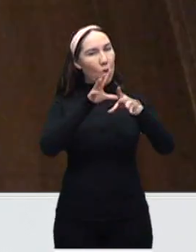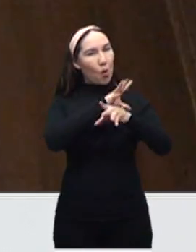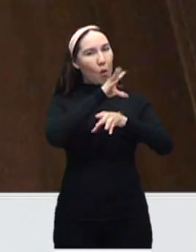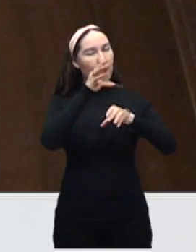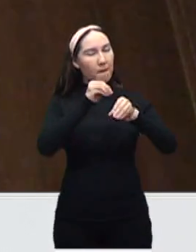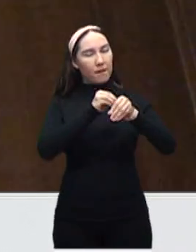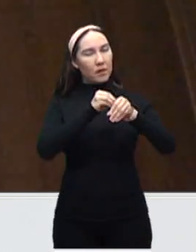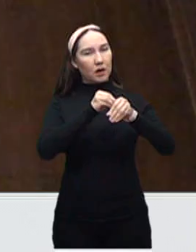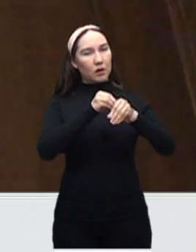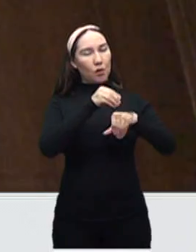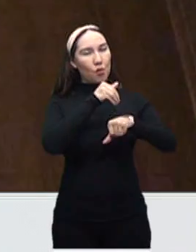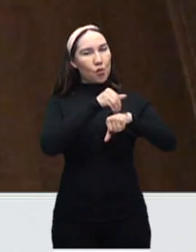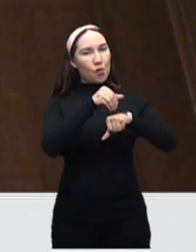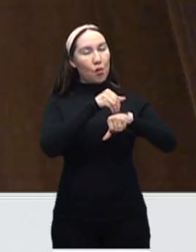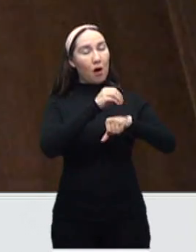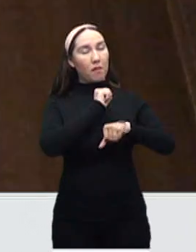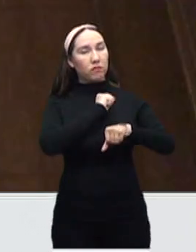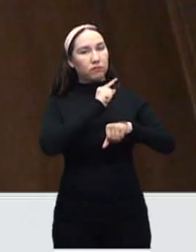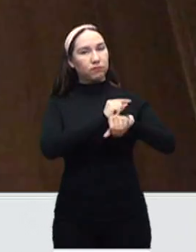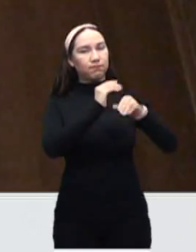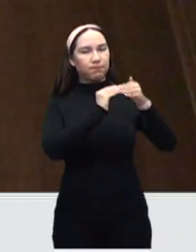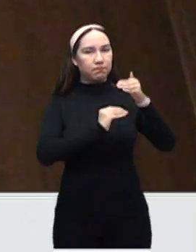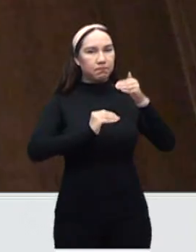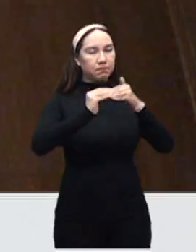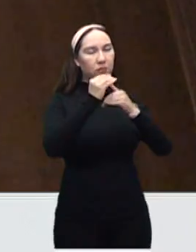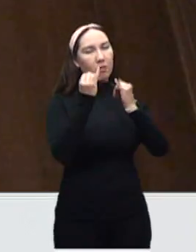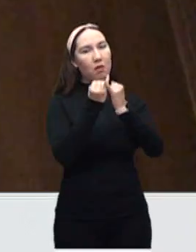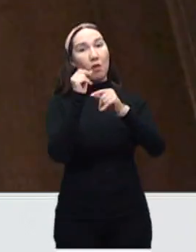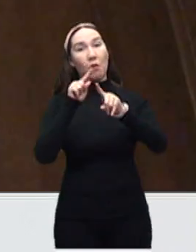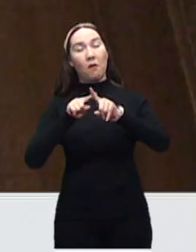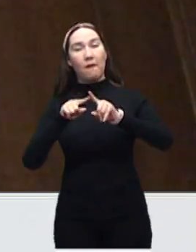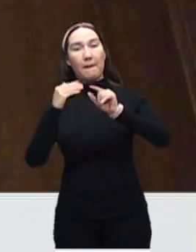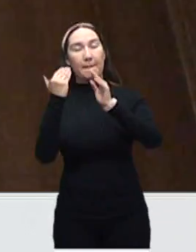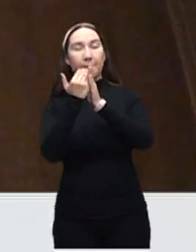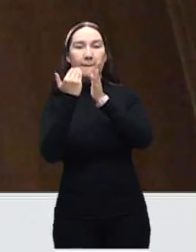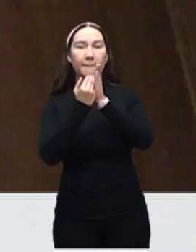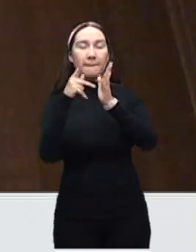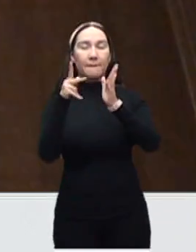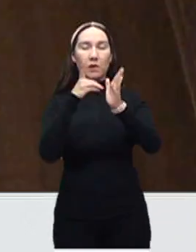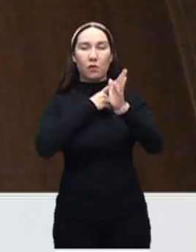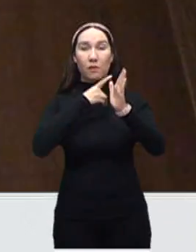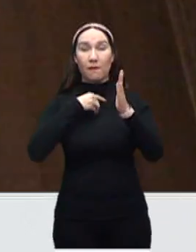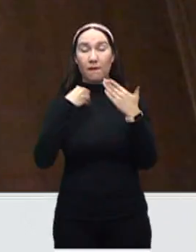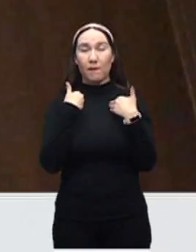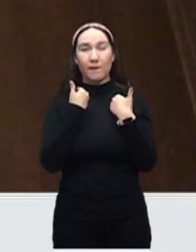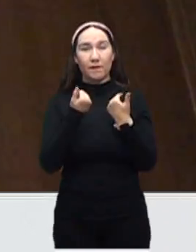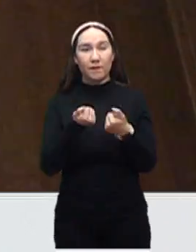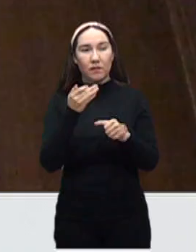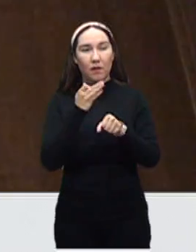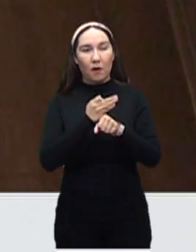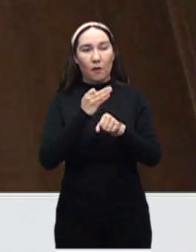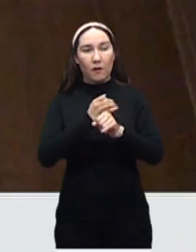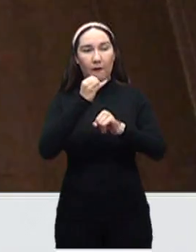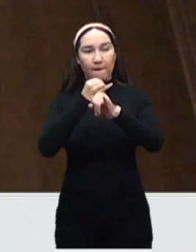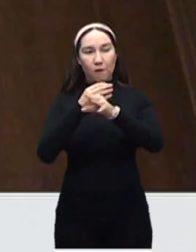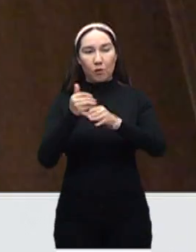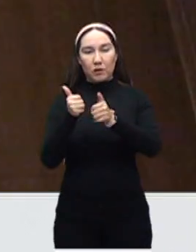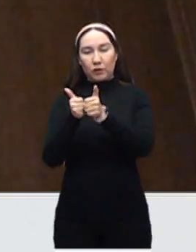específico y lo mismo sucede con otros indicadores, pero hay que tomar en cuenta este retraso de la información.